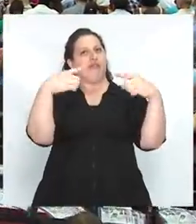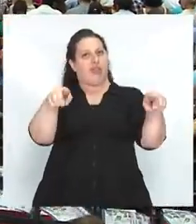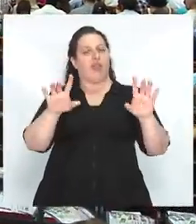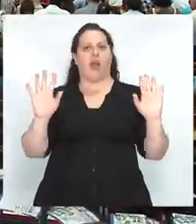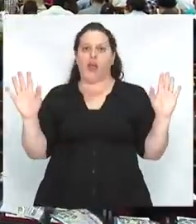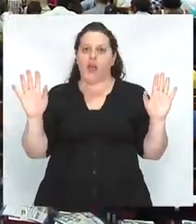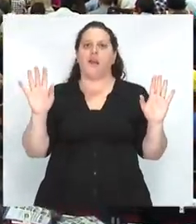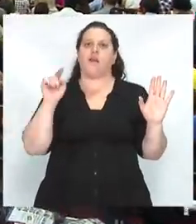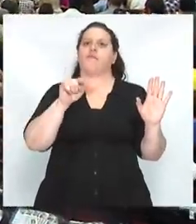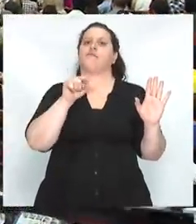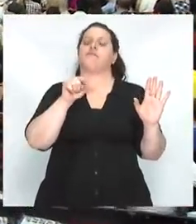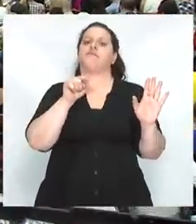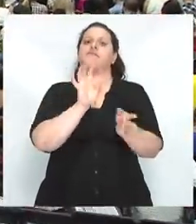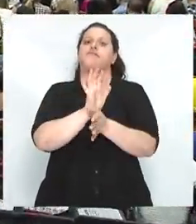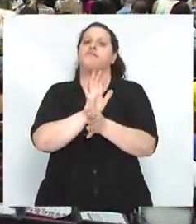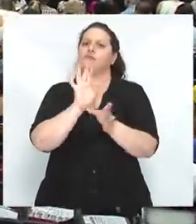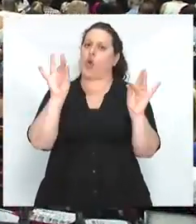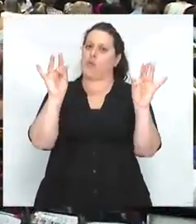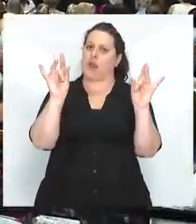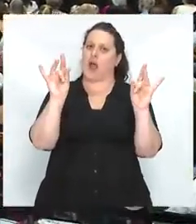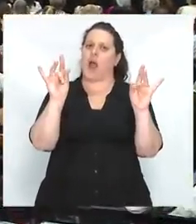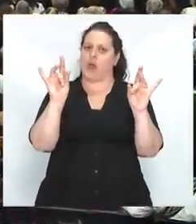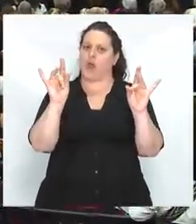complicado.